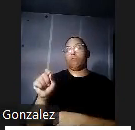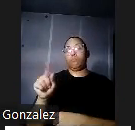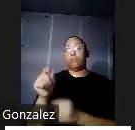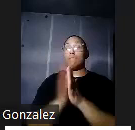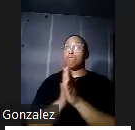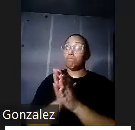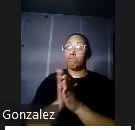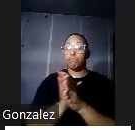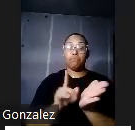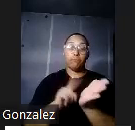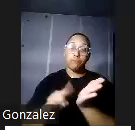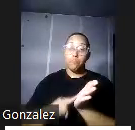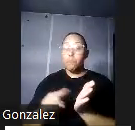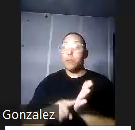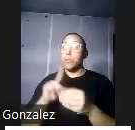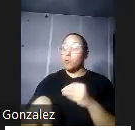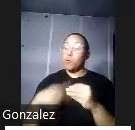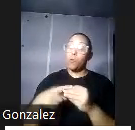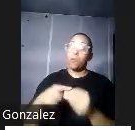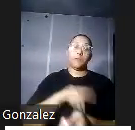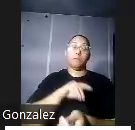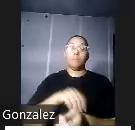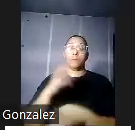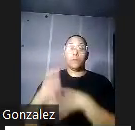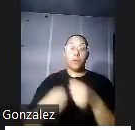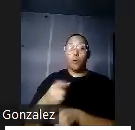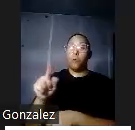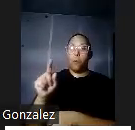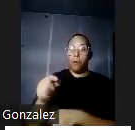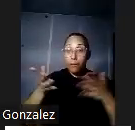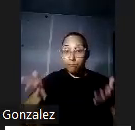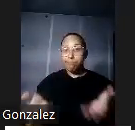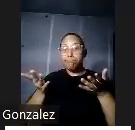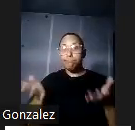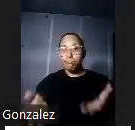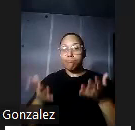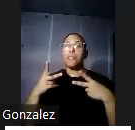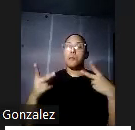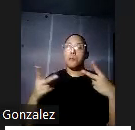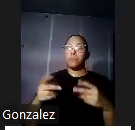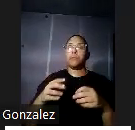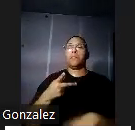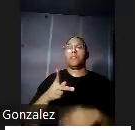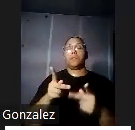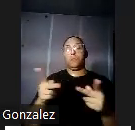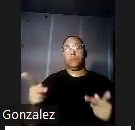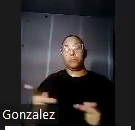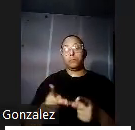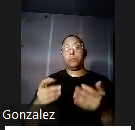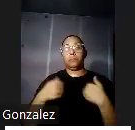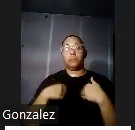investigaciones sobre la medicina de Puerto Rico a principios del siglo XX los exhorto a que visiten esa sala aquí tenemos otra